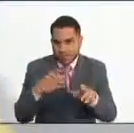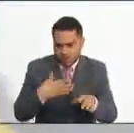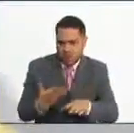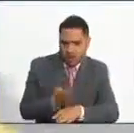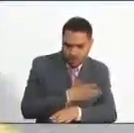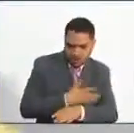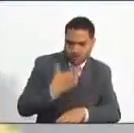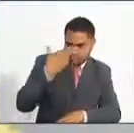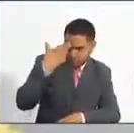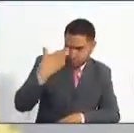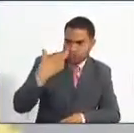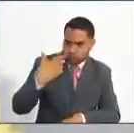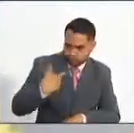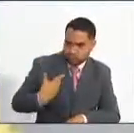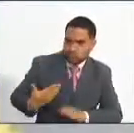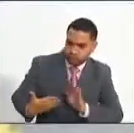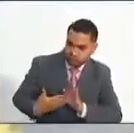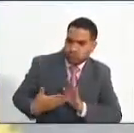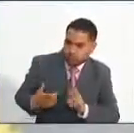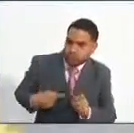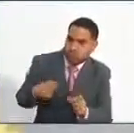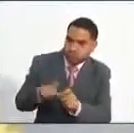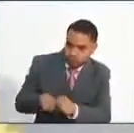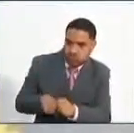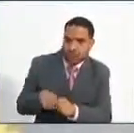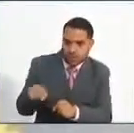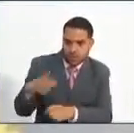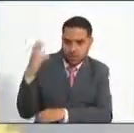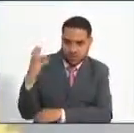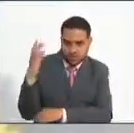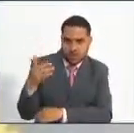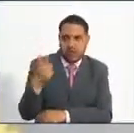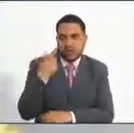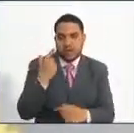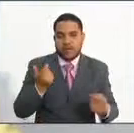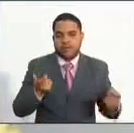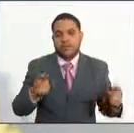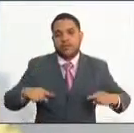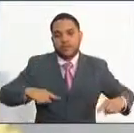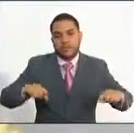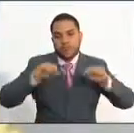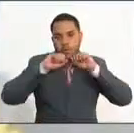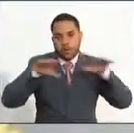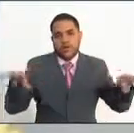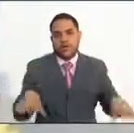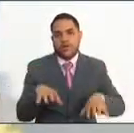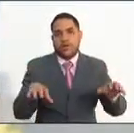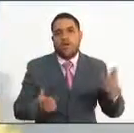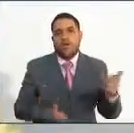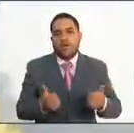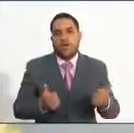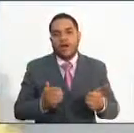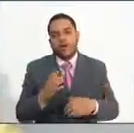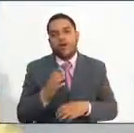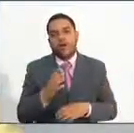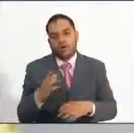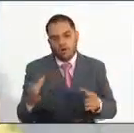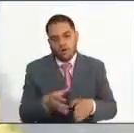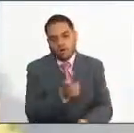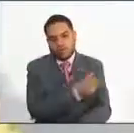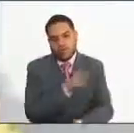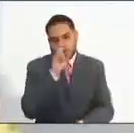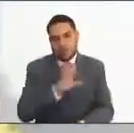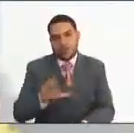estamos tratando, hoy estamos analizando en la administración pública en acción acompañados de los señores comisionados de la Comisión Nacional del Servicio